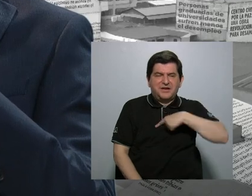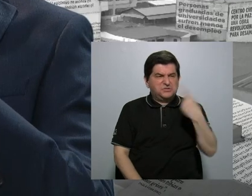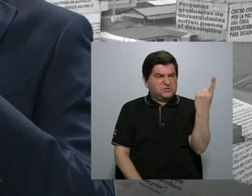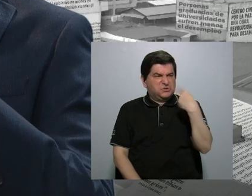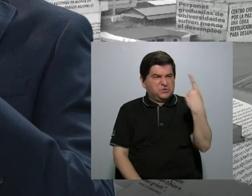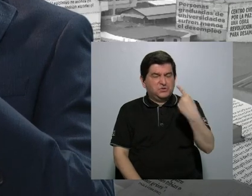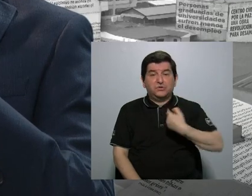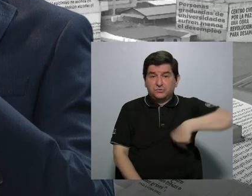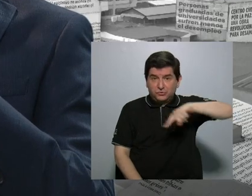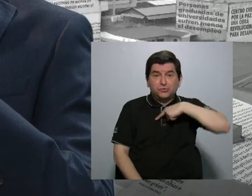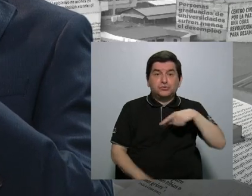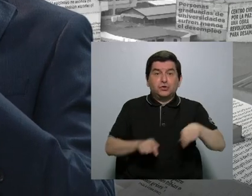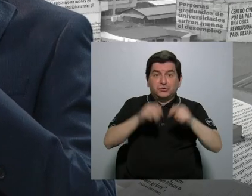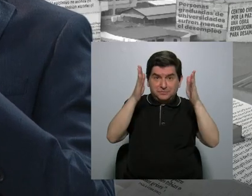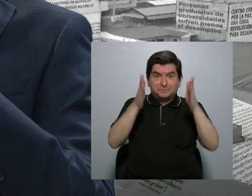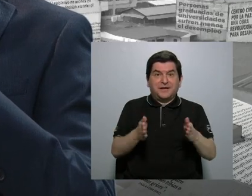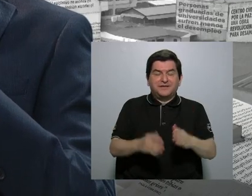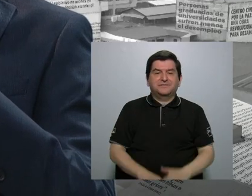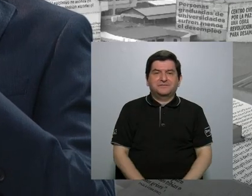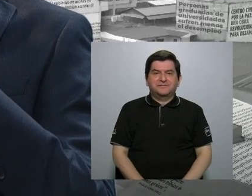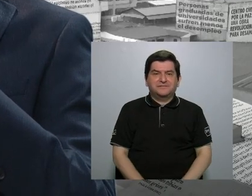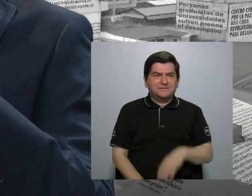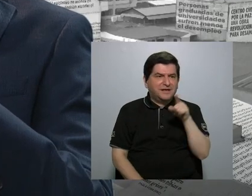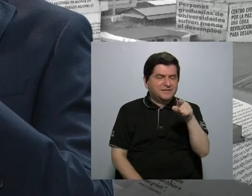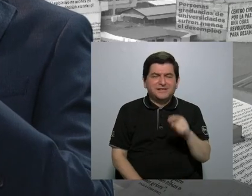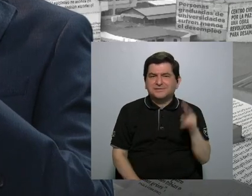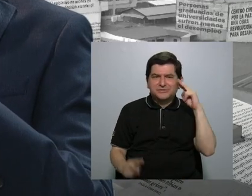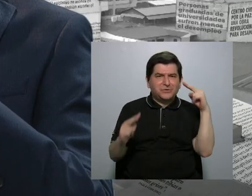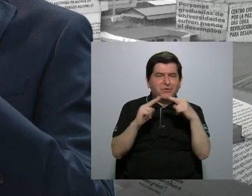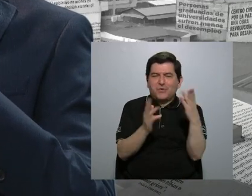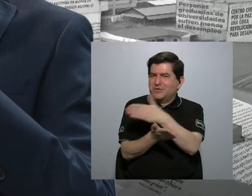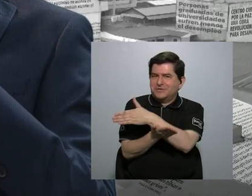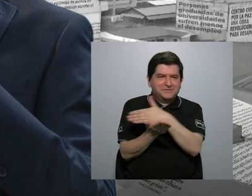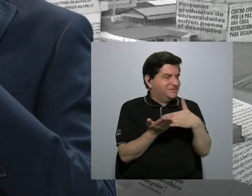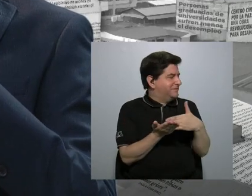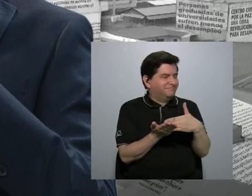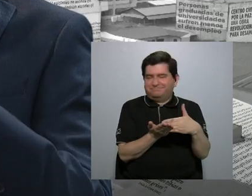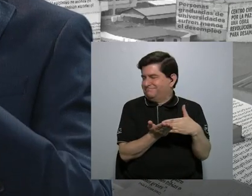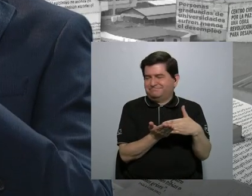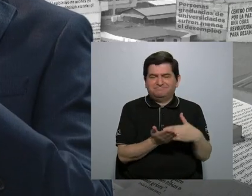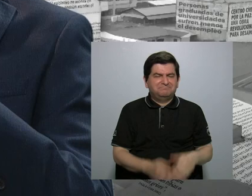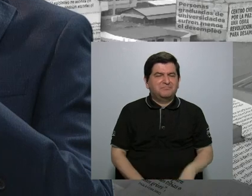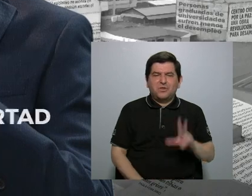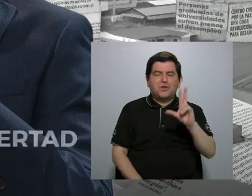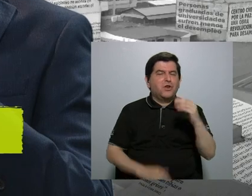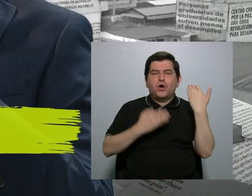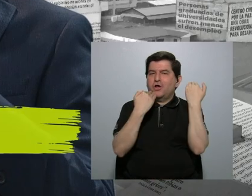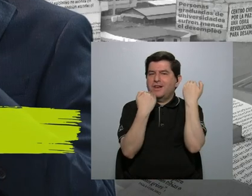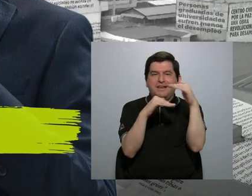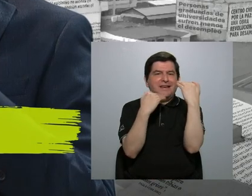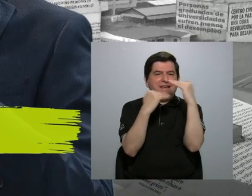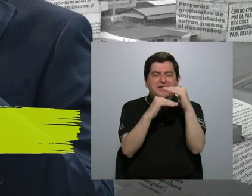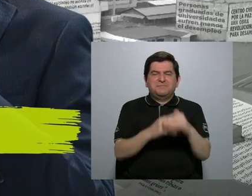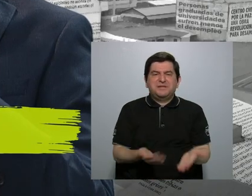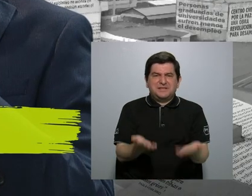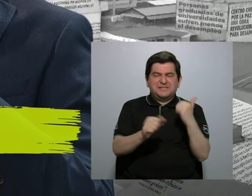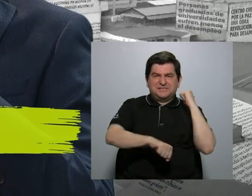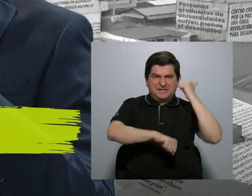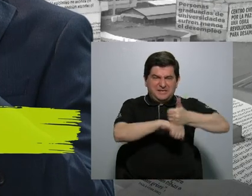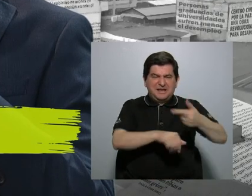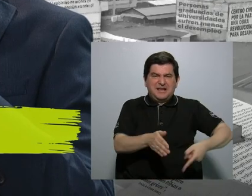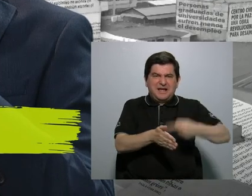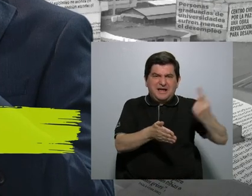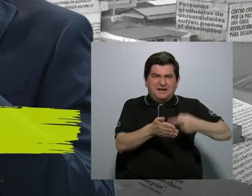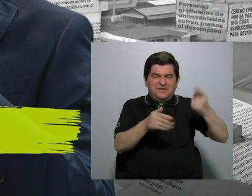para eso somos periodistas. Eso es algo que no conoce fronteras, que no conoce los límites que le quieren imponer en algunas